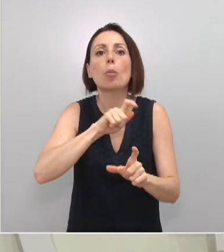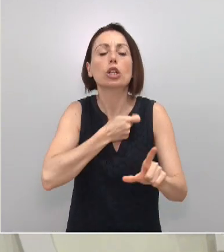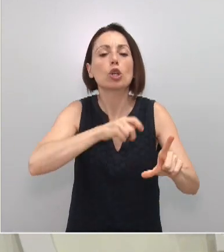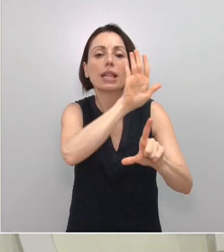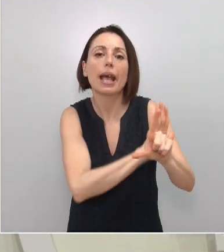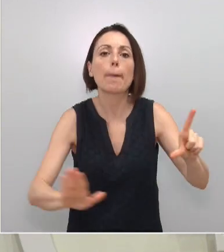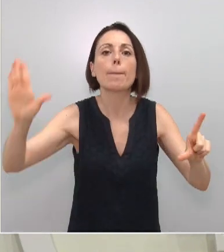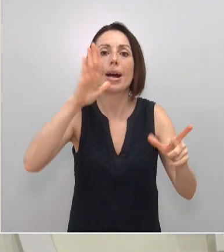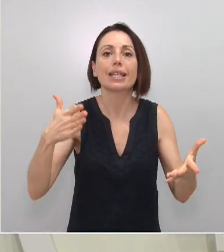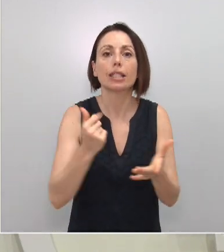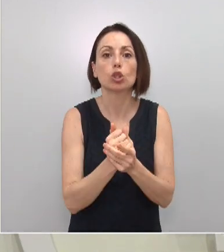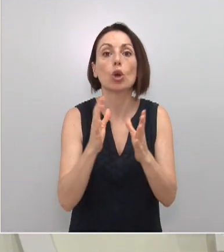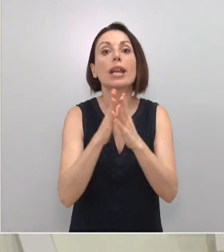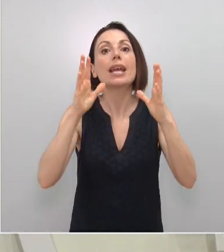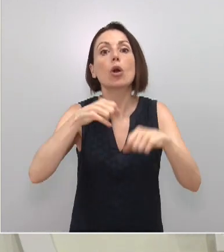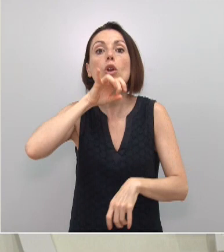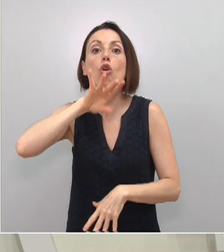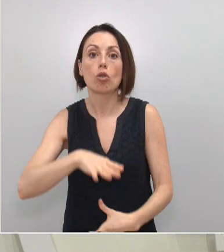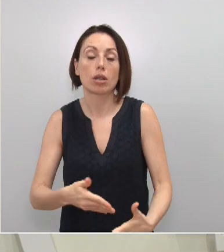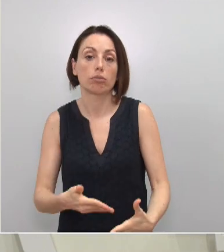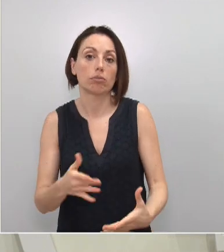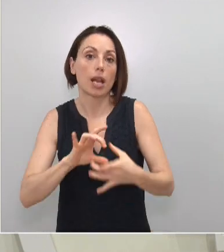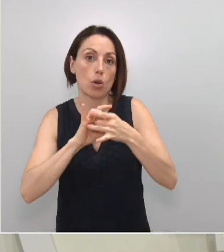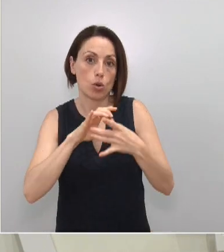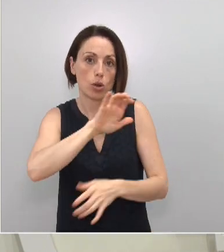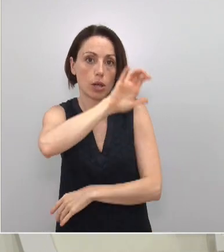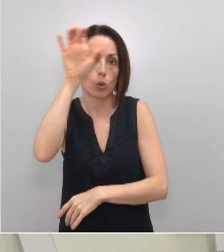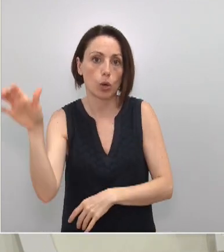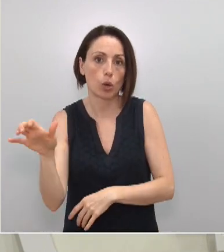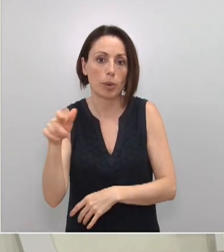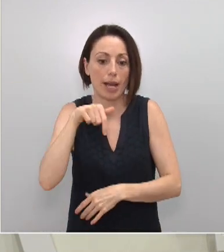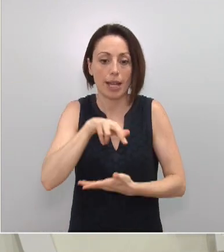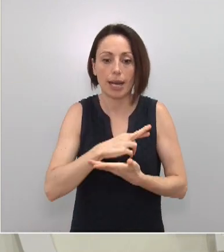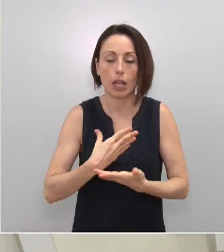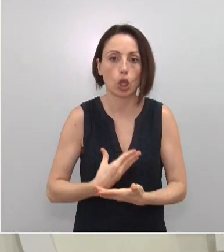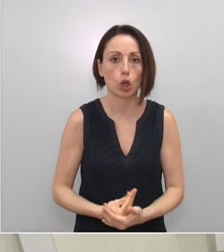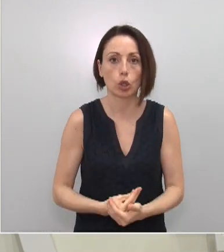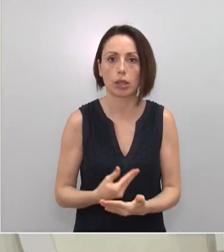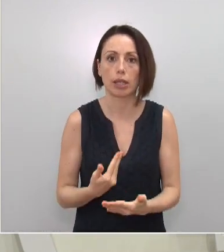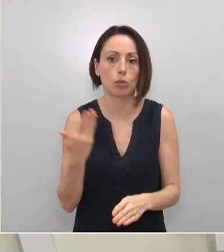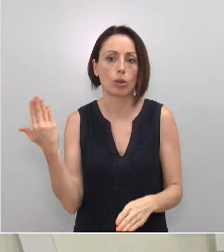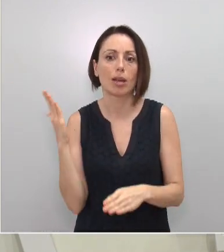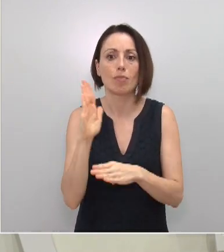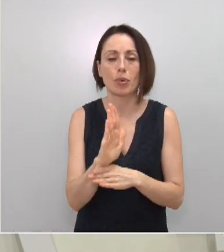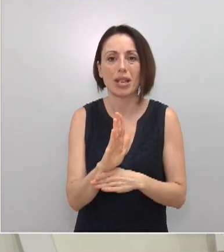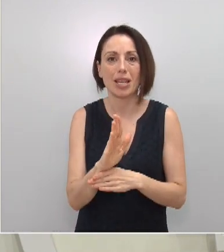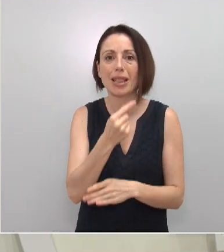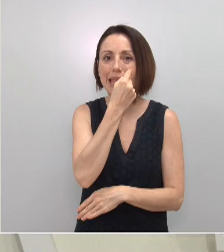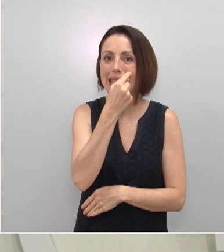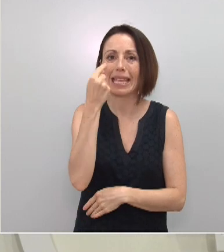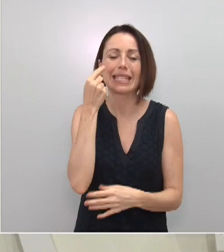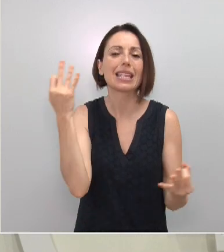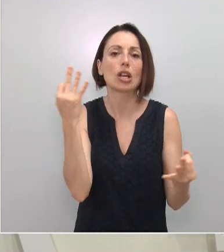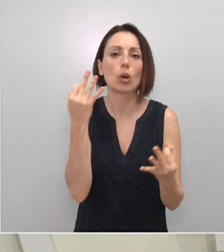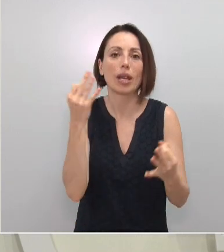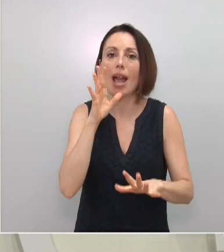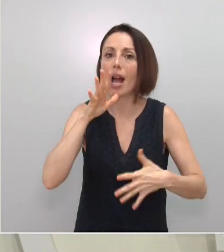y en acuerdo con la Unión Europea. Pero, desde luego, la región de Murcia puede dar testimonio y es testigo de que